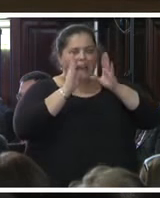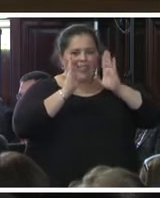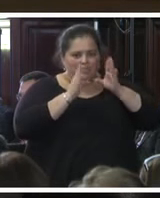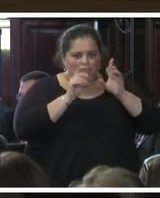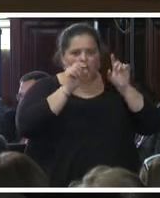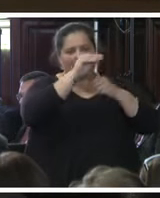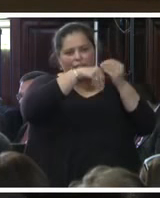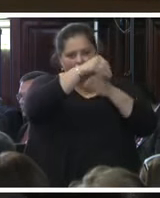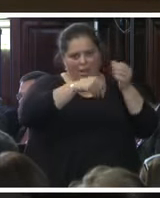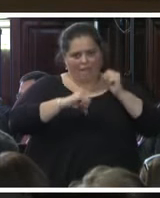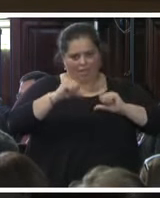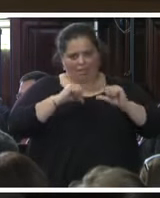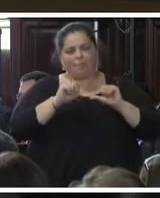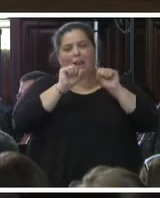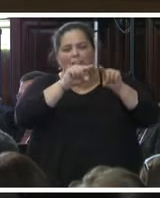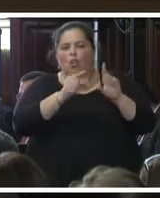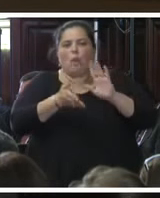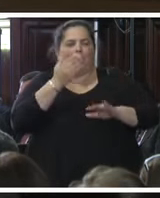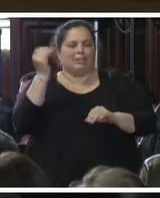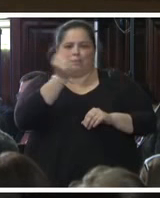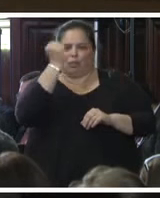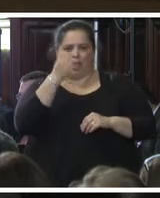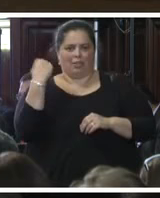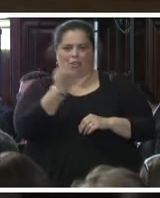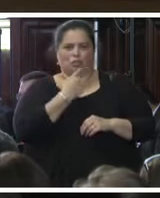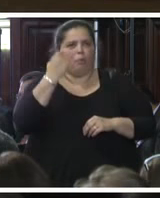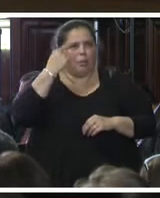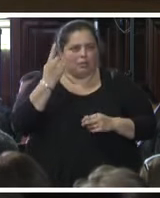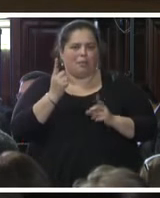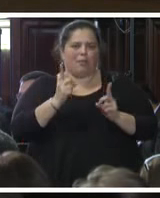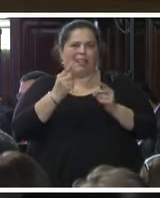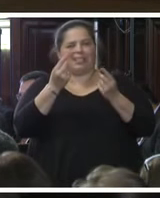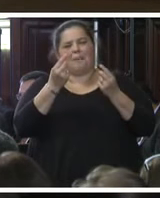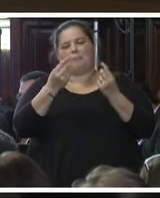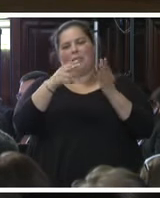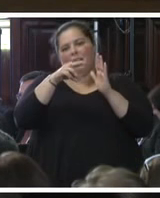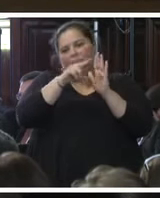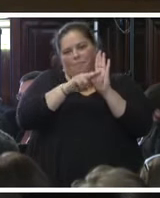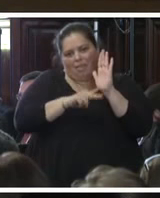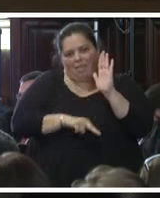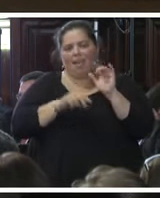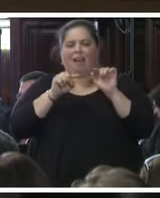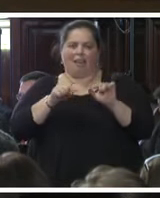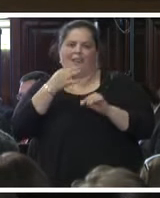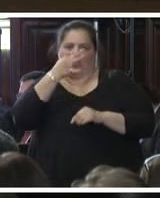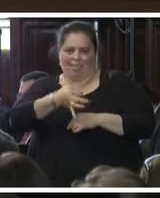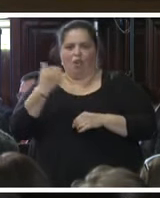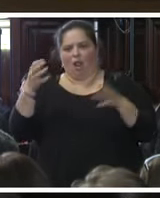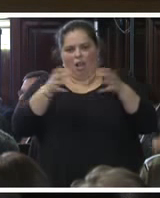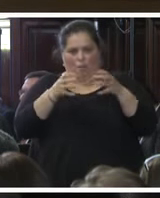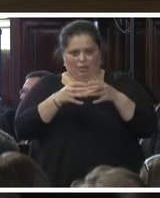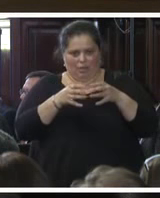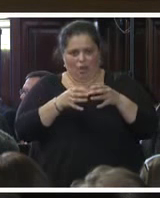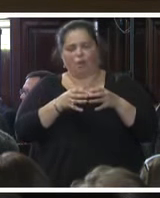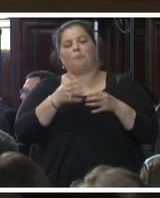que son los aspectos esenciales de las medidas cautelares dictadas por esta CIDH, se ha informado de manera